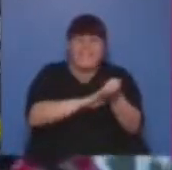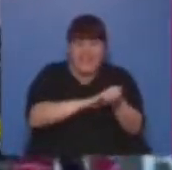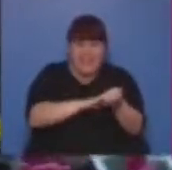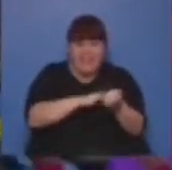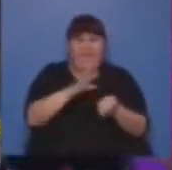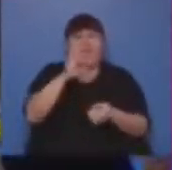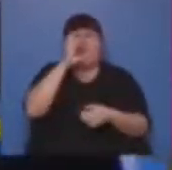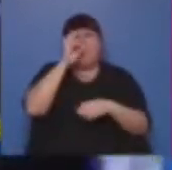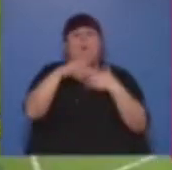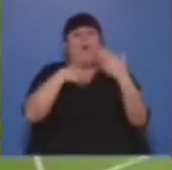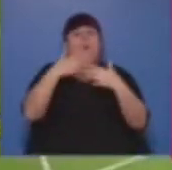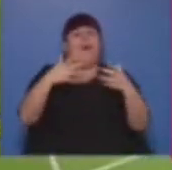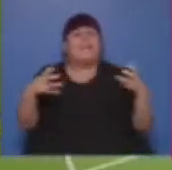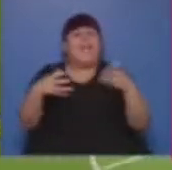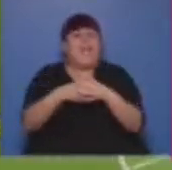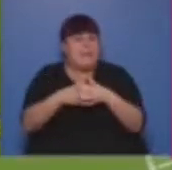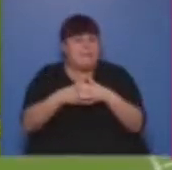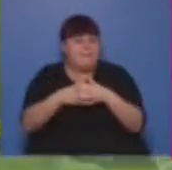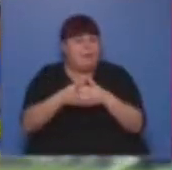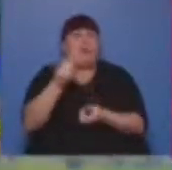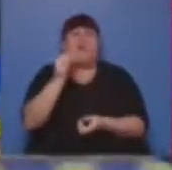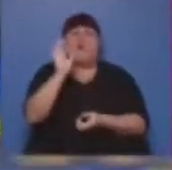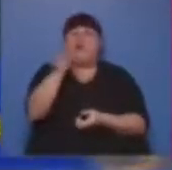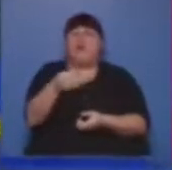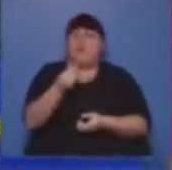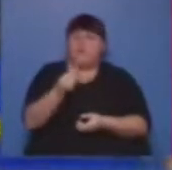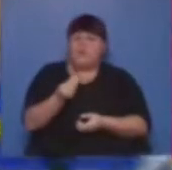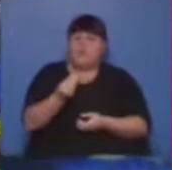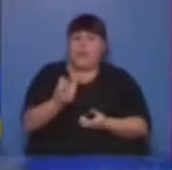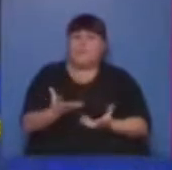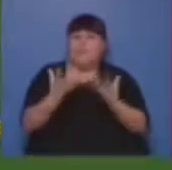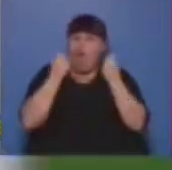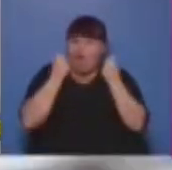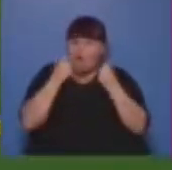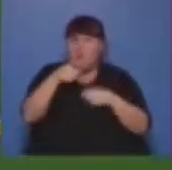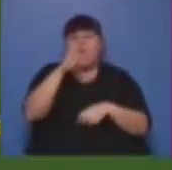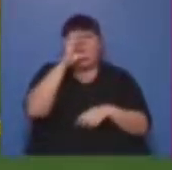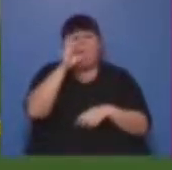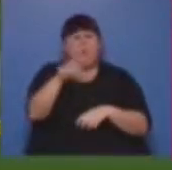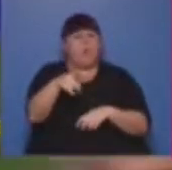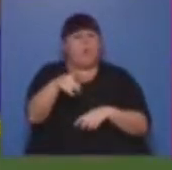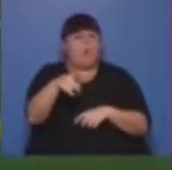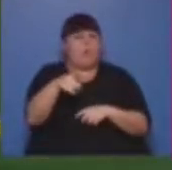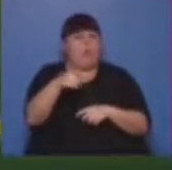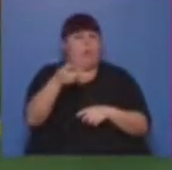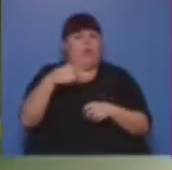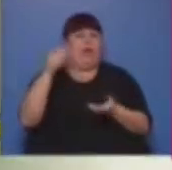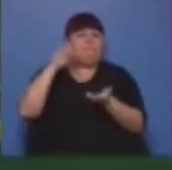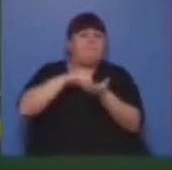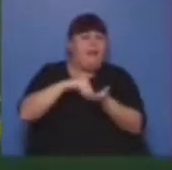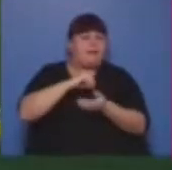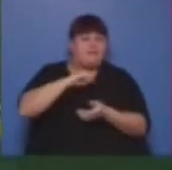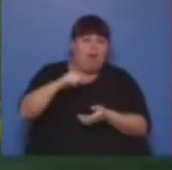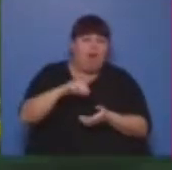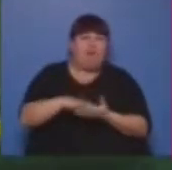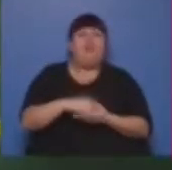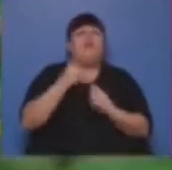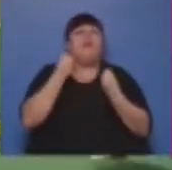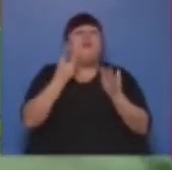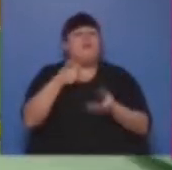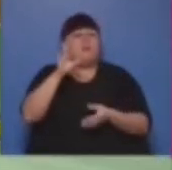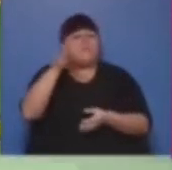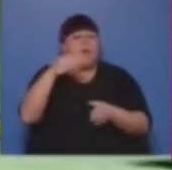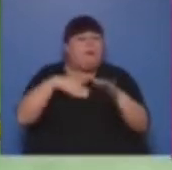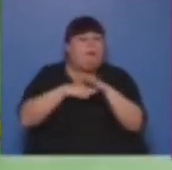jamás jugaste en equipo? ¿Cómo vas a saber lo que es el egoísmo si jamás hiciste una de más? ¿Cómo vas a saber lo que es el